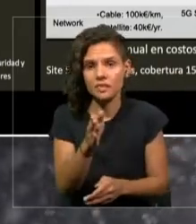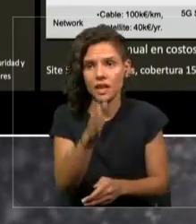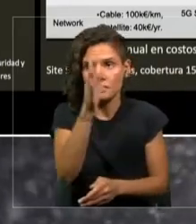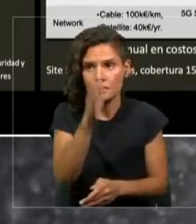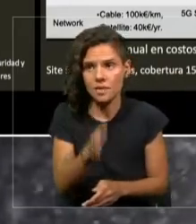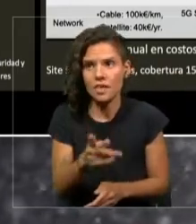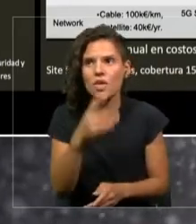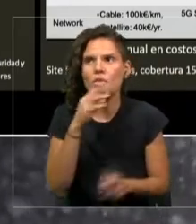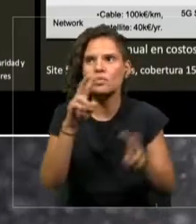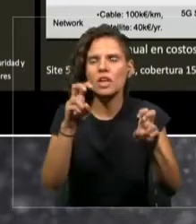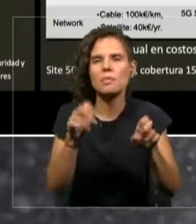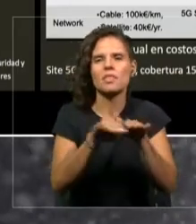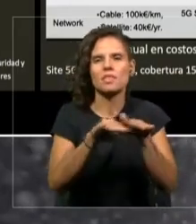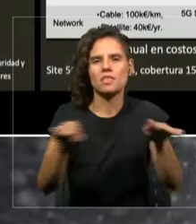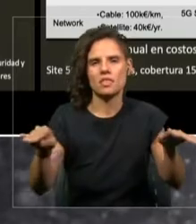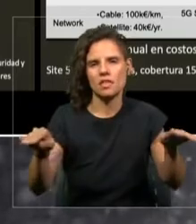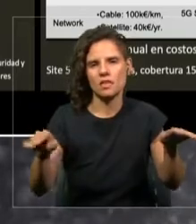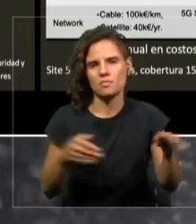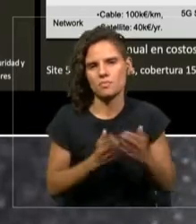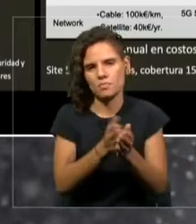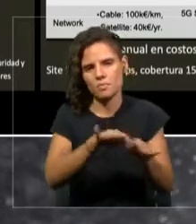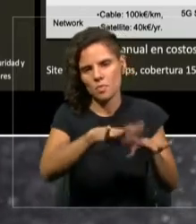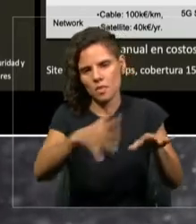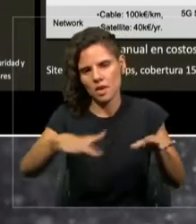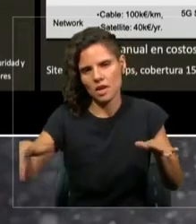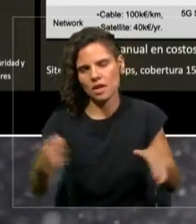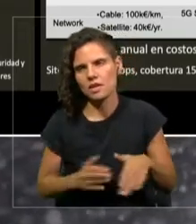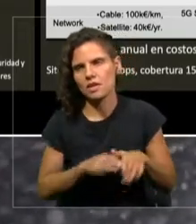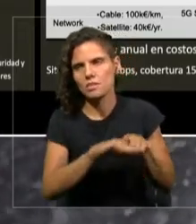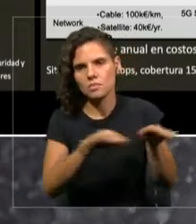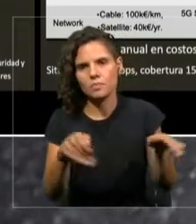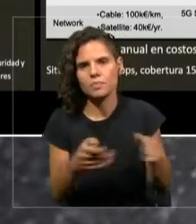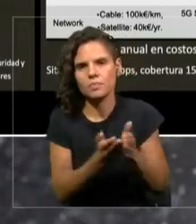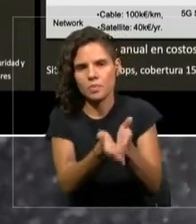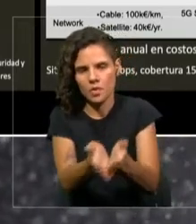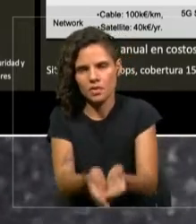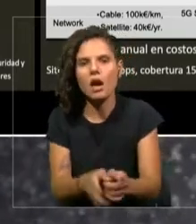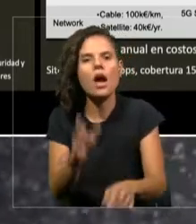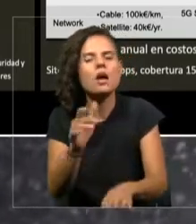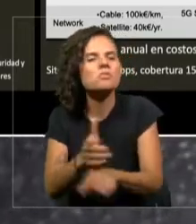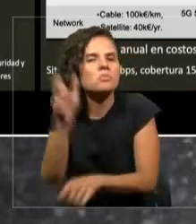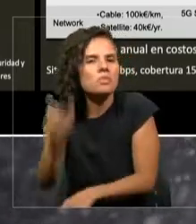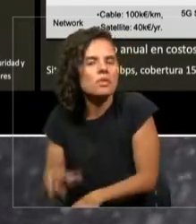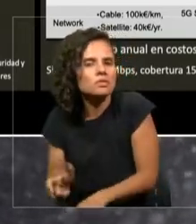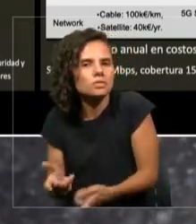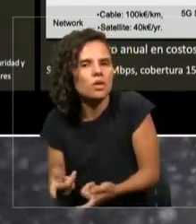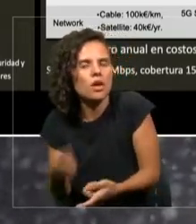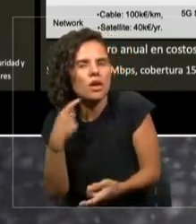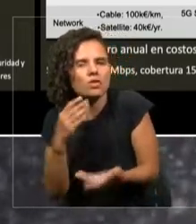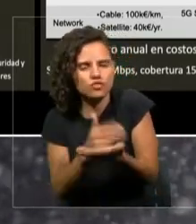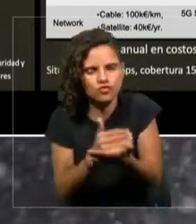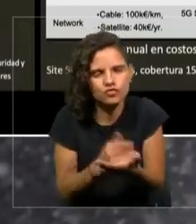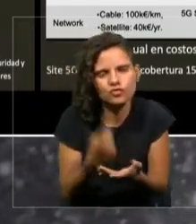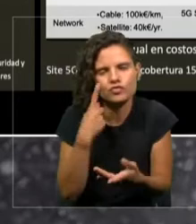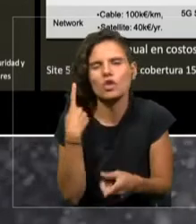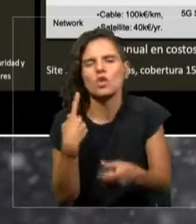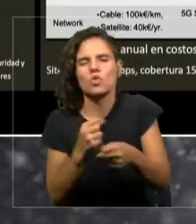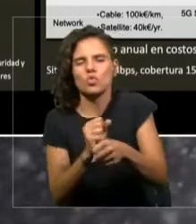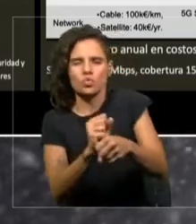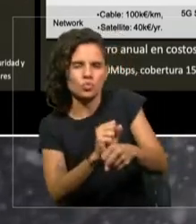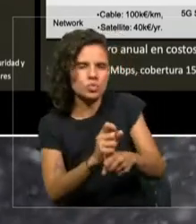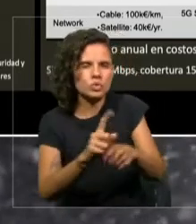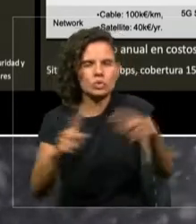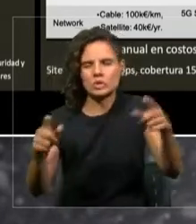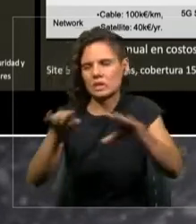en lugar de tener a un obrero o a un trabajador de la industria logística manejando grúas, moviendo contenedores, cajas secas,